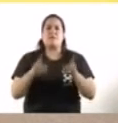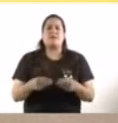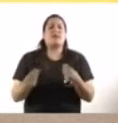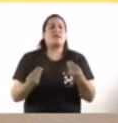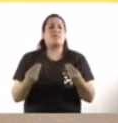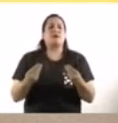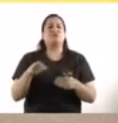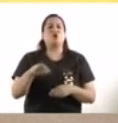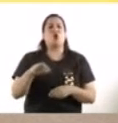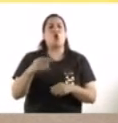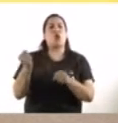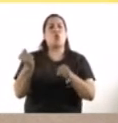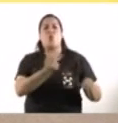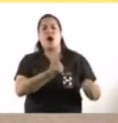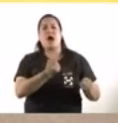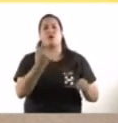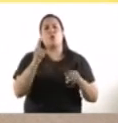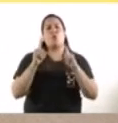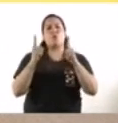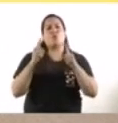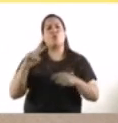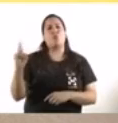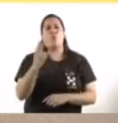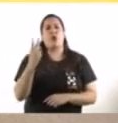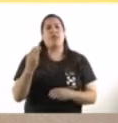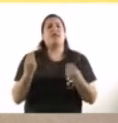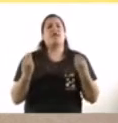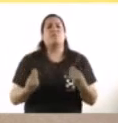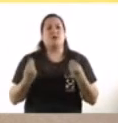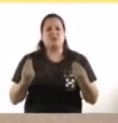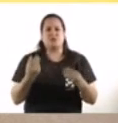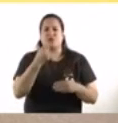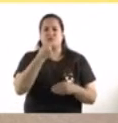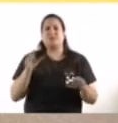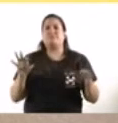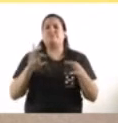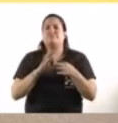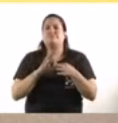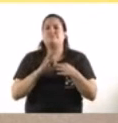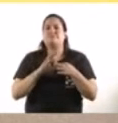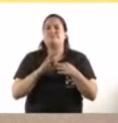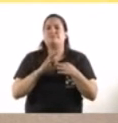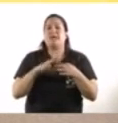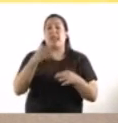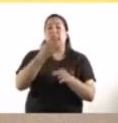murió en Villa Lugano si esto tuvo que ver con un contagio dentro de la escuela o no muchas gracias